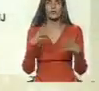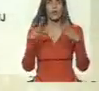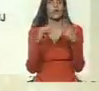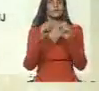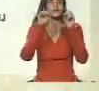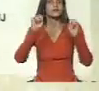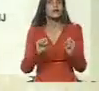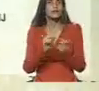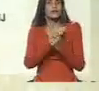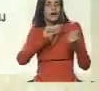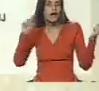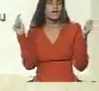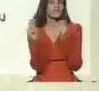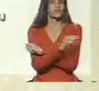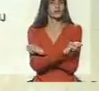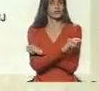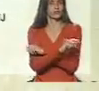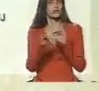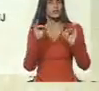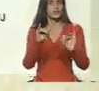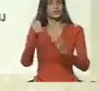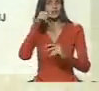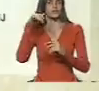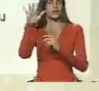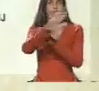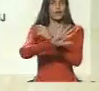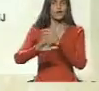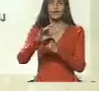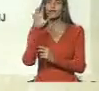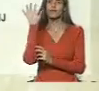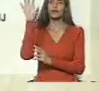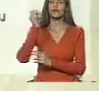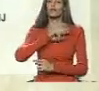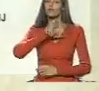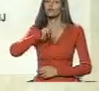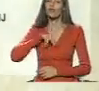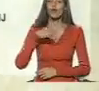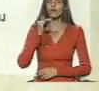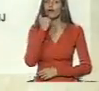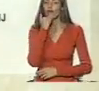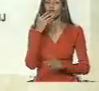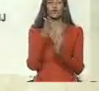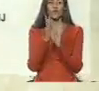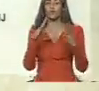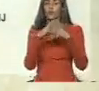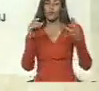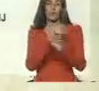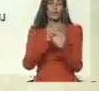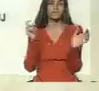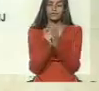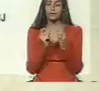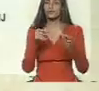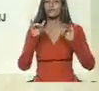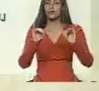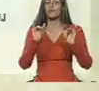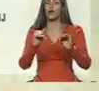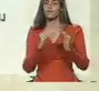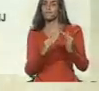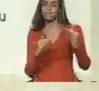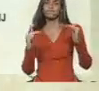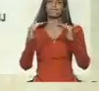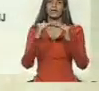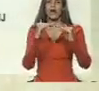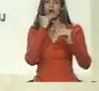sistema de transformación del eje de seguridad en el país. Nosotros tenemos la consolidación también en estos momentos en paralelo.